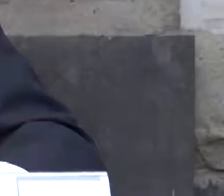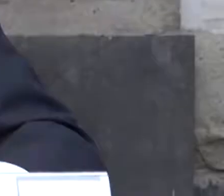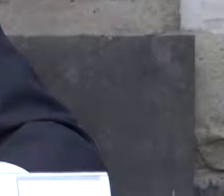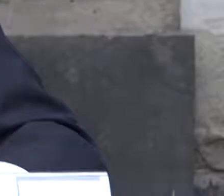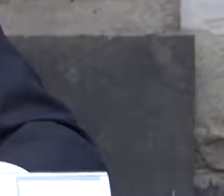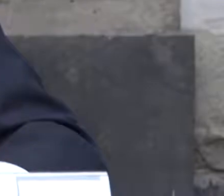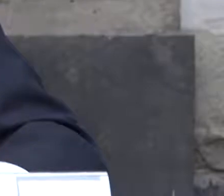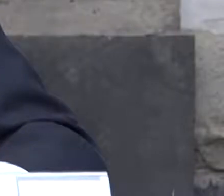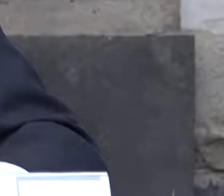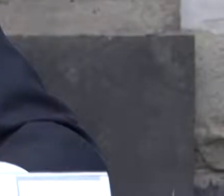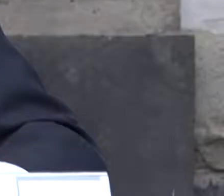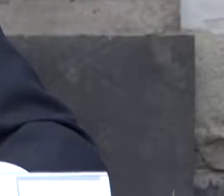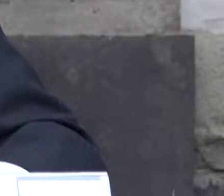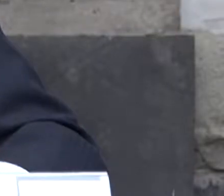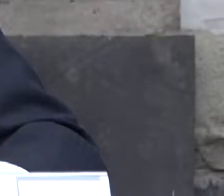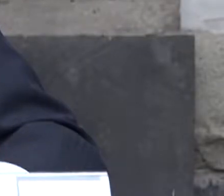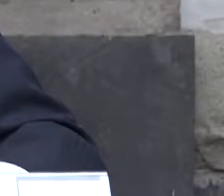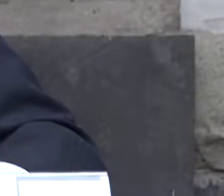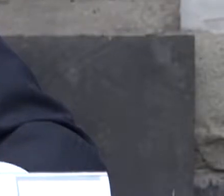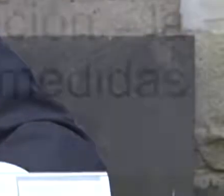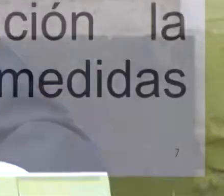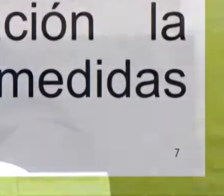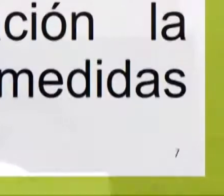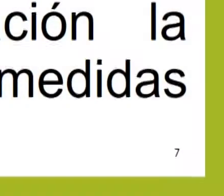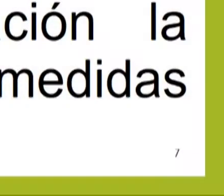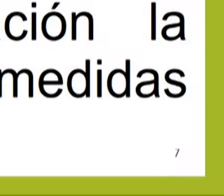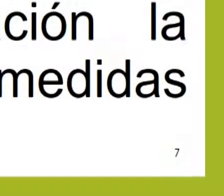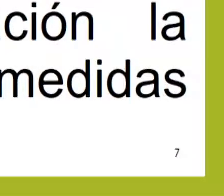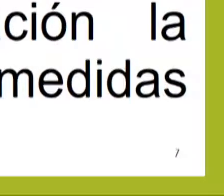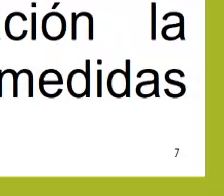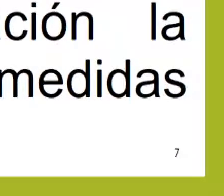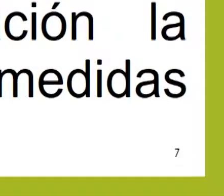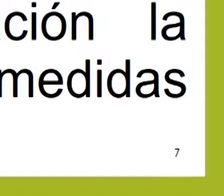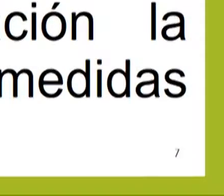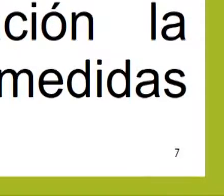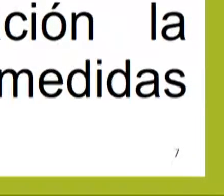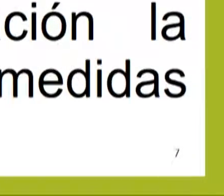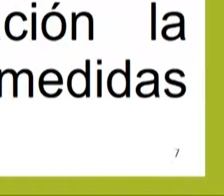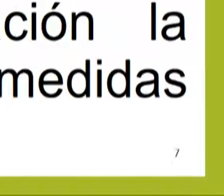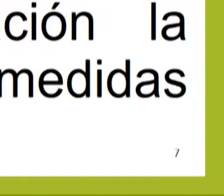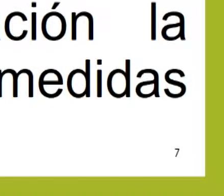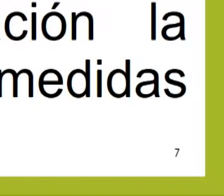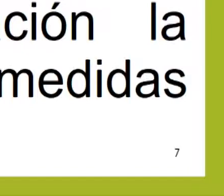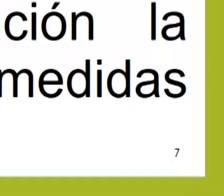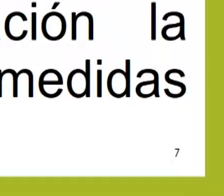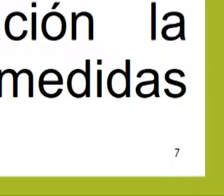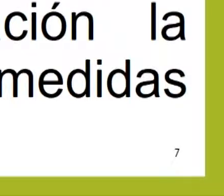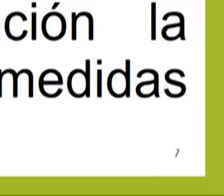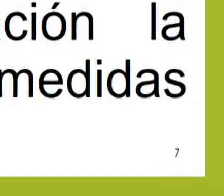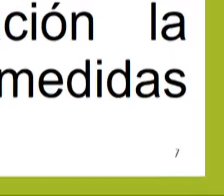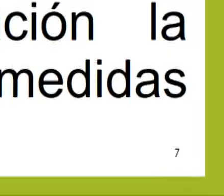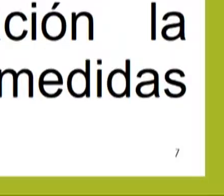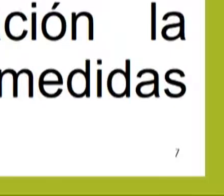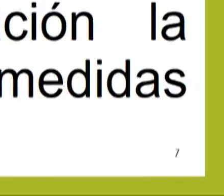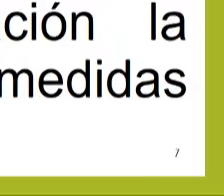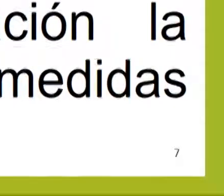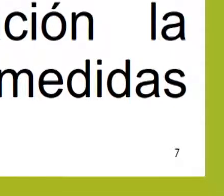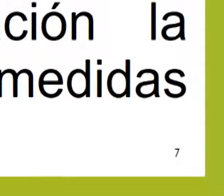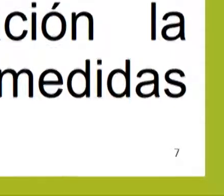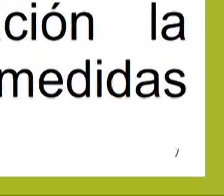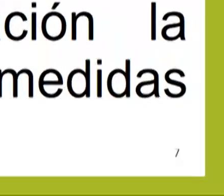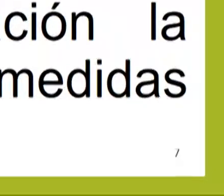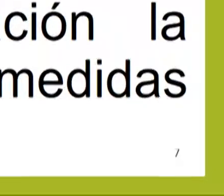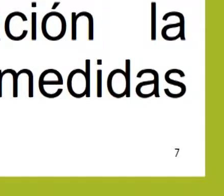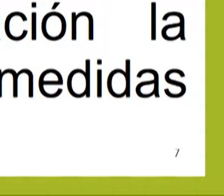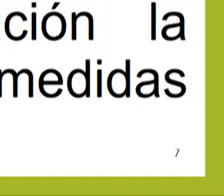marzo de 2019, esta Comisión Nacional emitió medidas cautelares para evitar violaciones a los